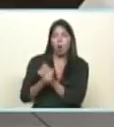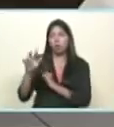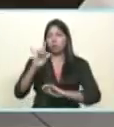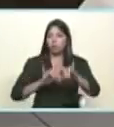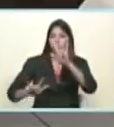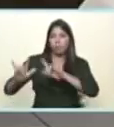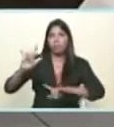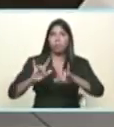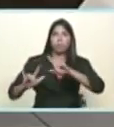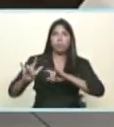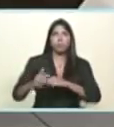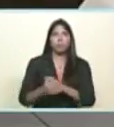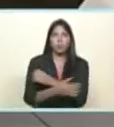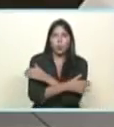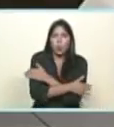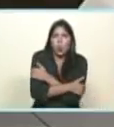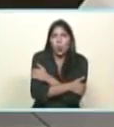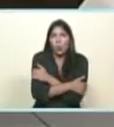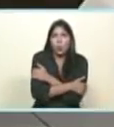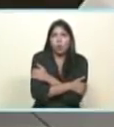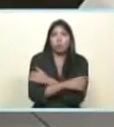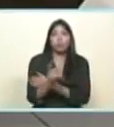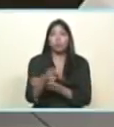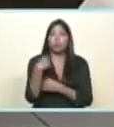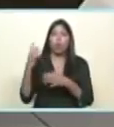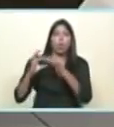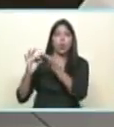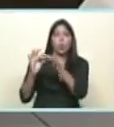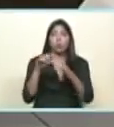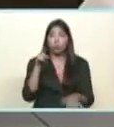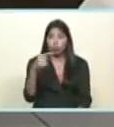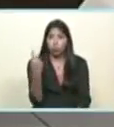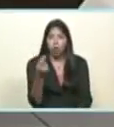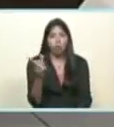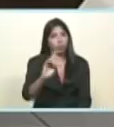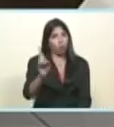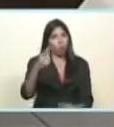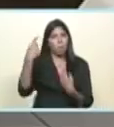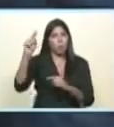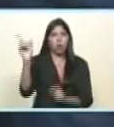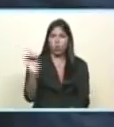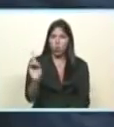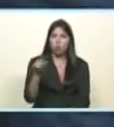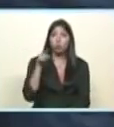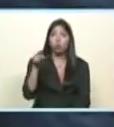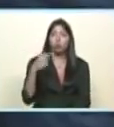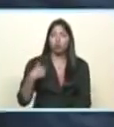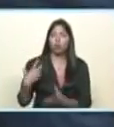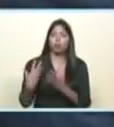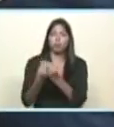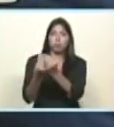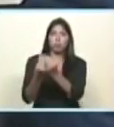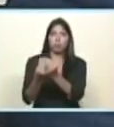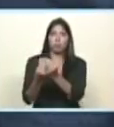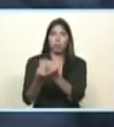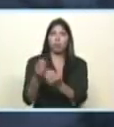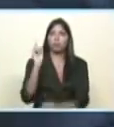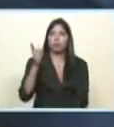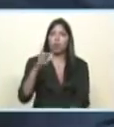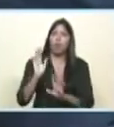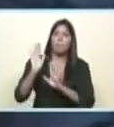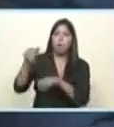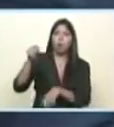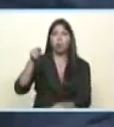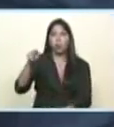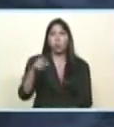nuestra hermandad, así, mira. Vamos juntos, mujer. Tú no estás sola. Contigo estoy y contigo estamos, mujer